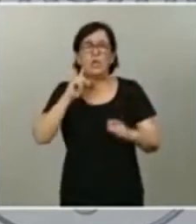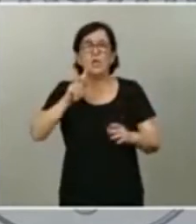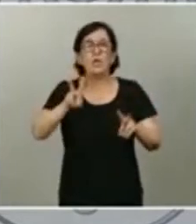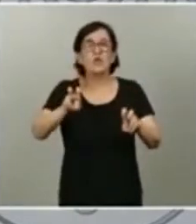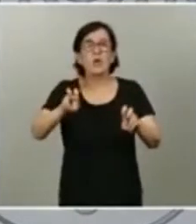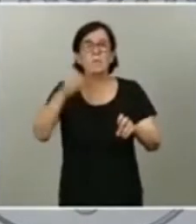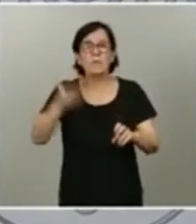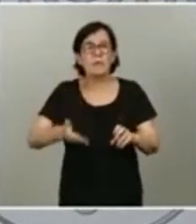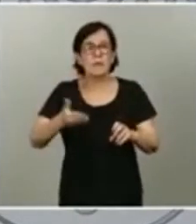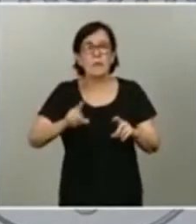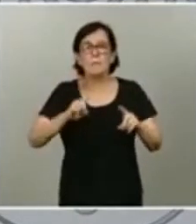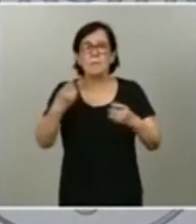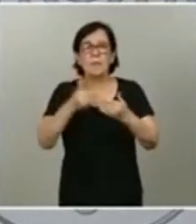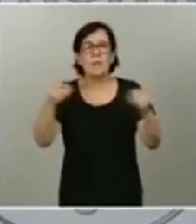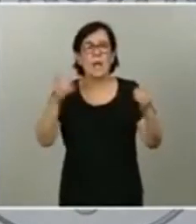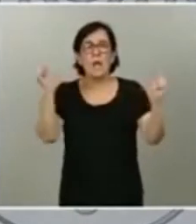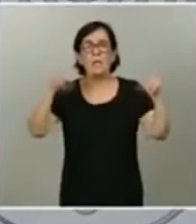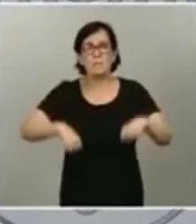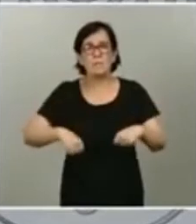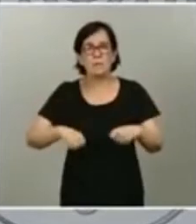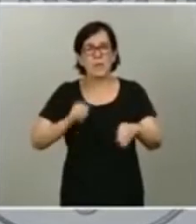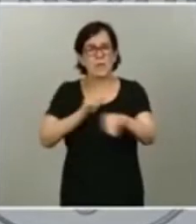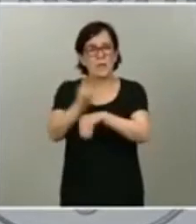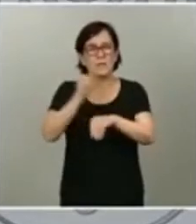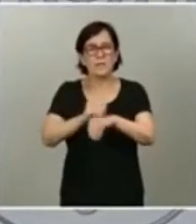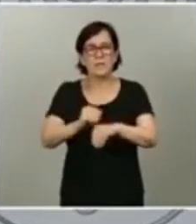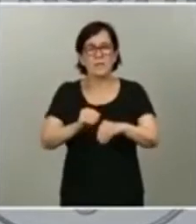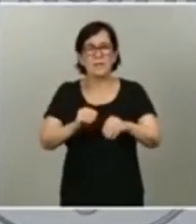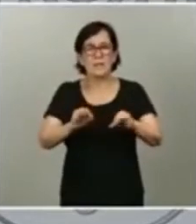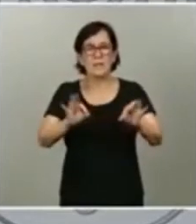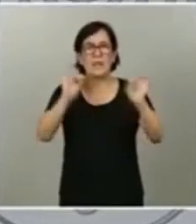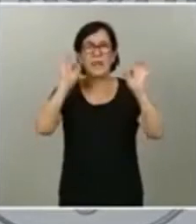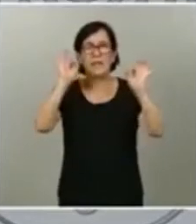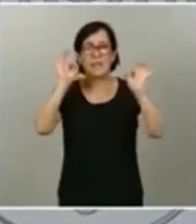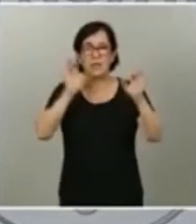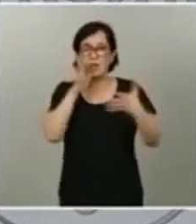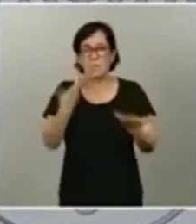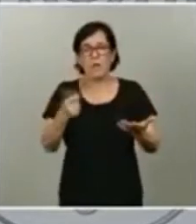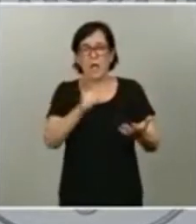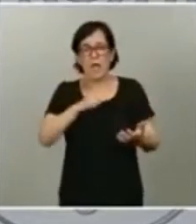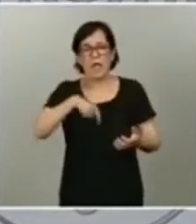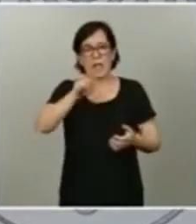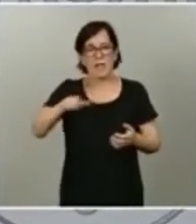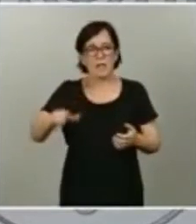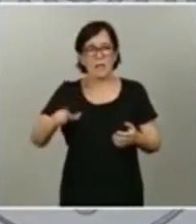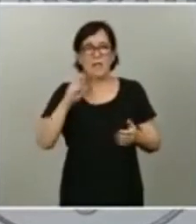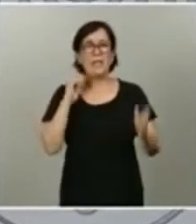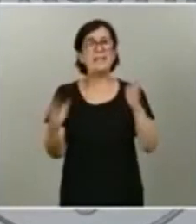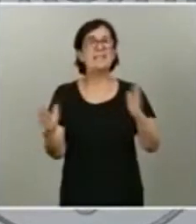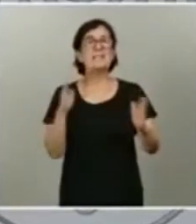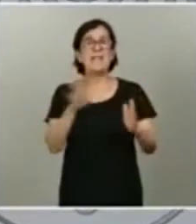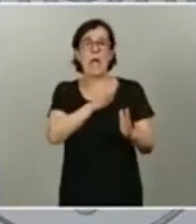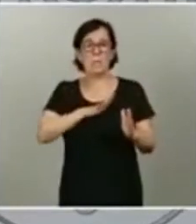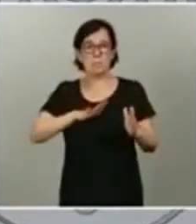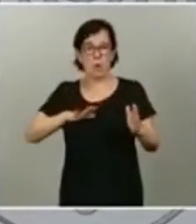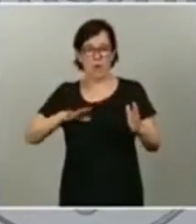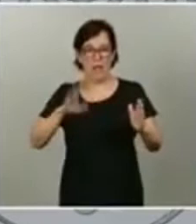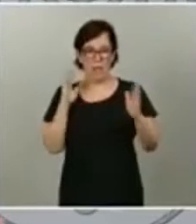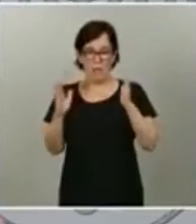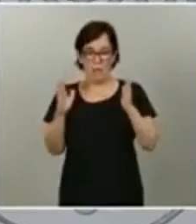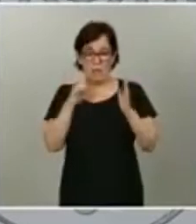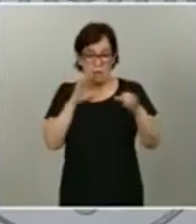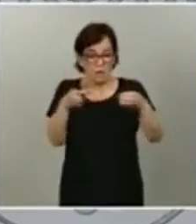vez, se aprueba una prestación extraordinaria para los autónomos de temporada. un colectivo sobre el que